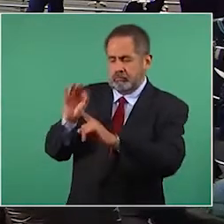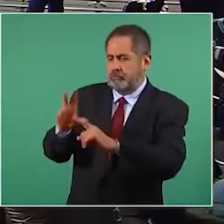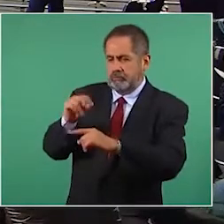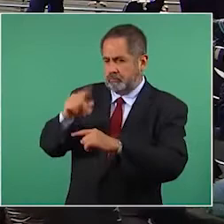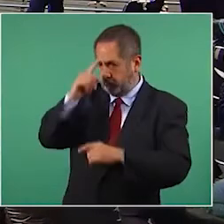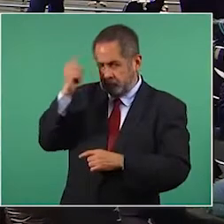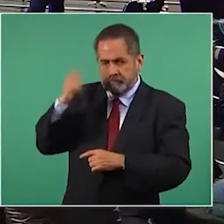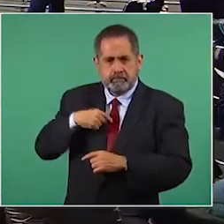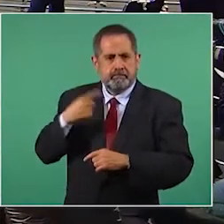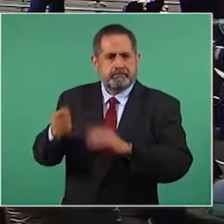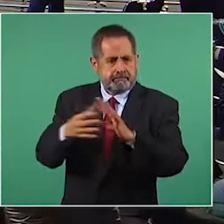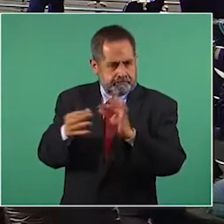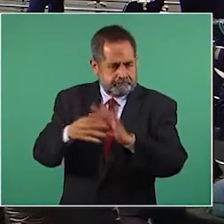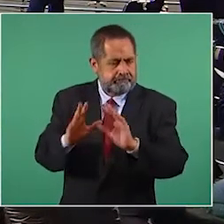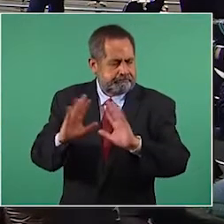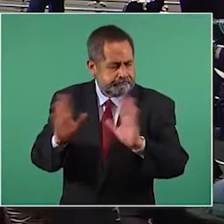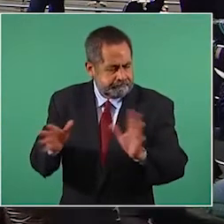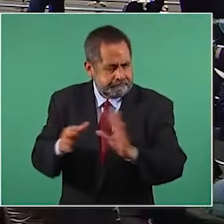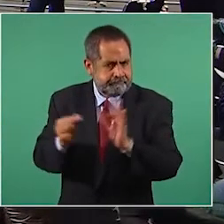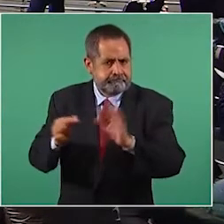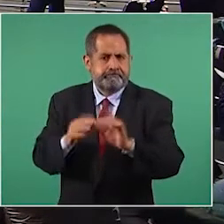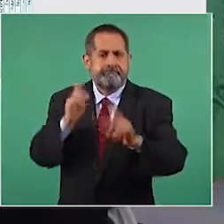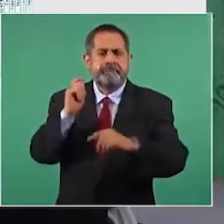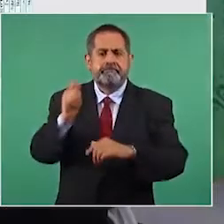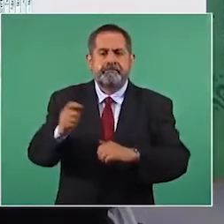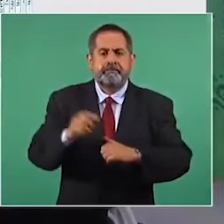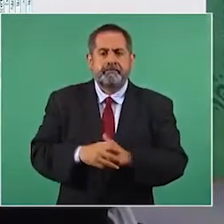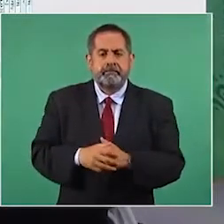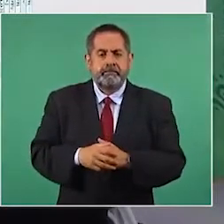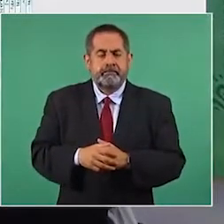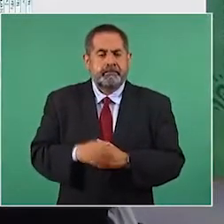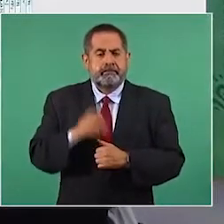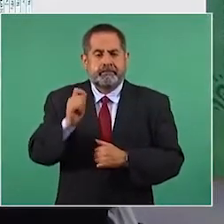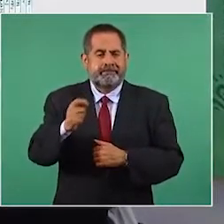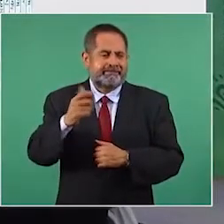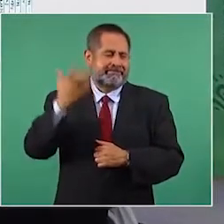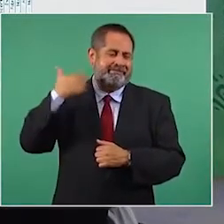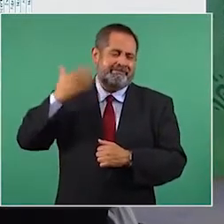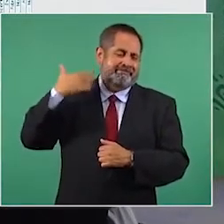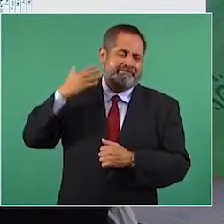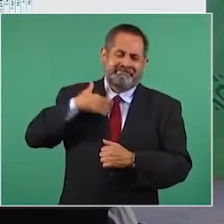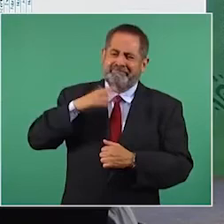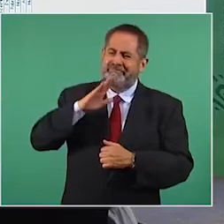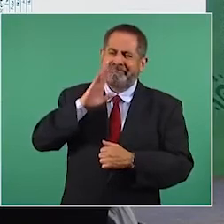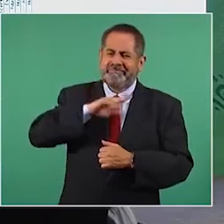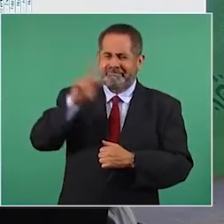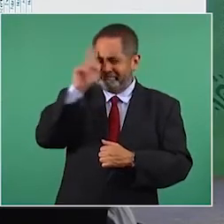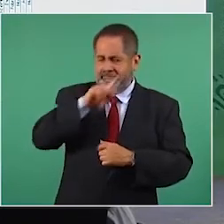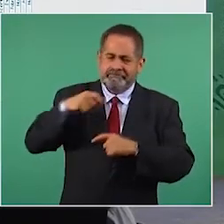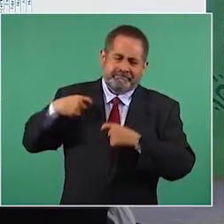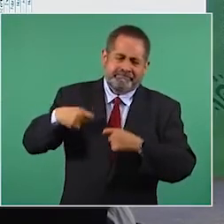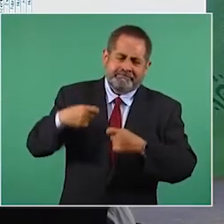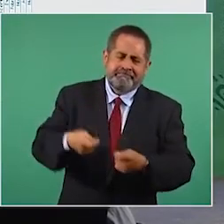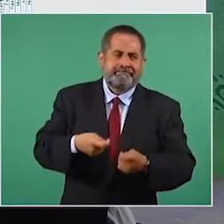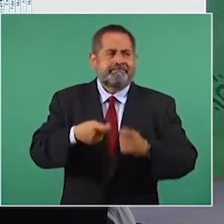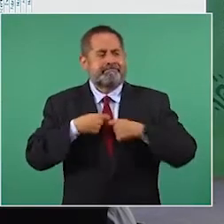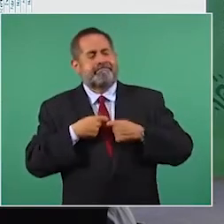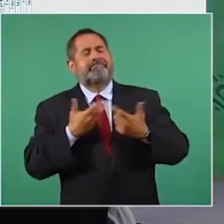fácil, ya lo expliqué, de que fue un fruto podrido que heredamos.